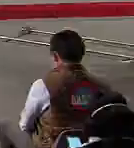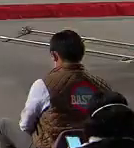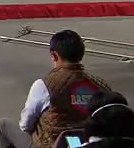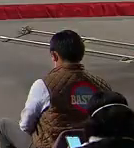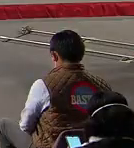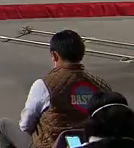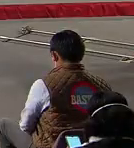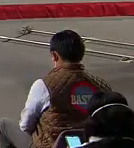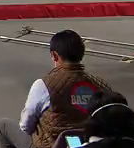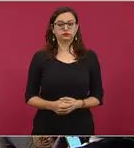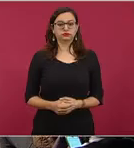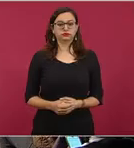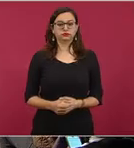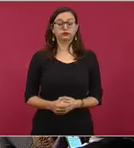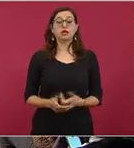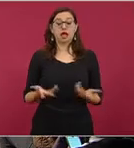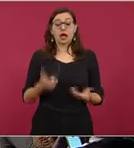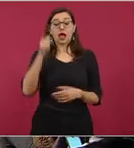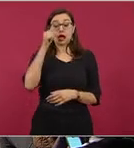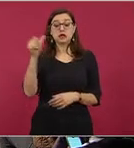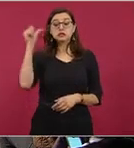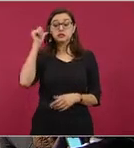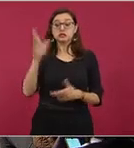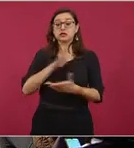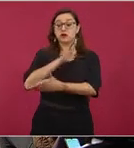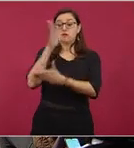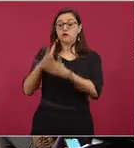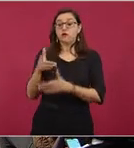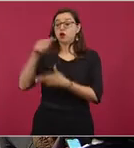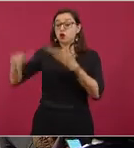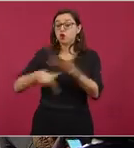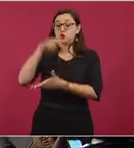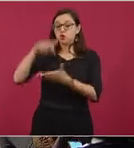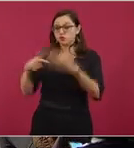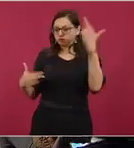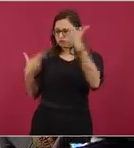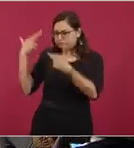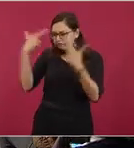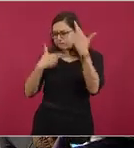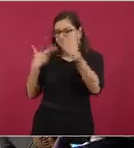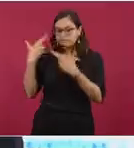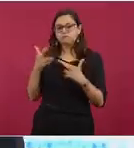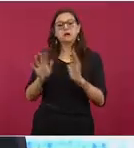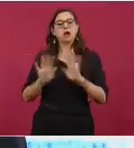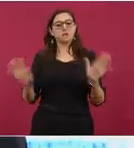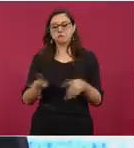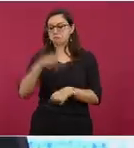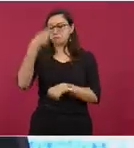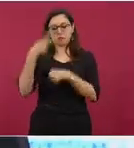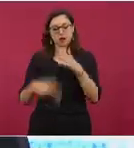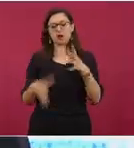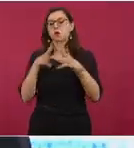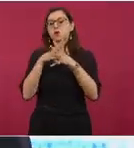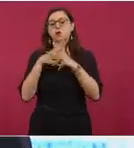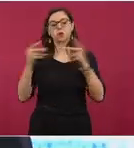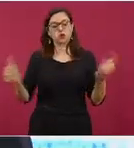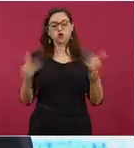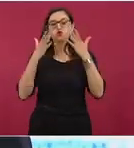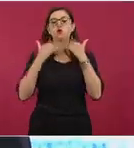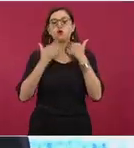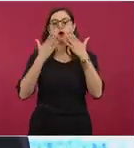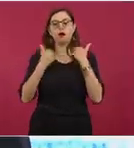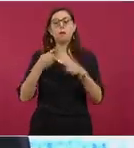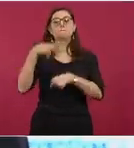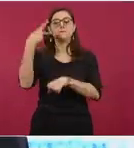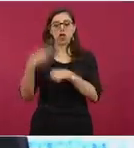determina que no hay riesgo a la población. En el transcurso del día de hoy se va a reabrir el paso